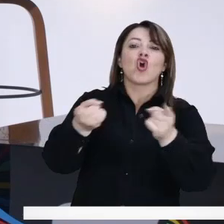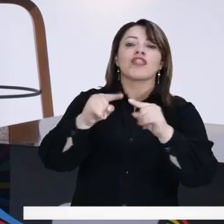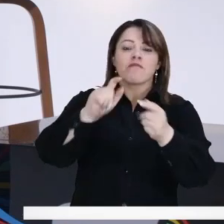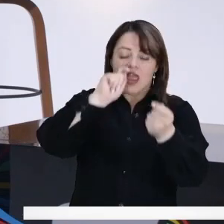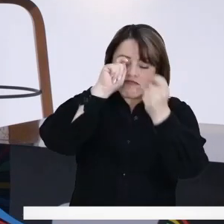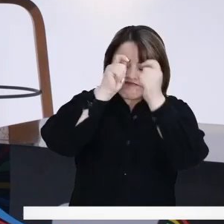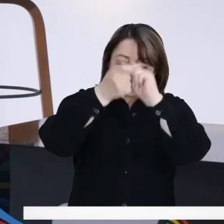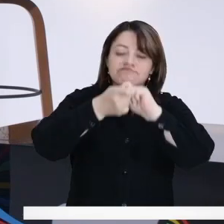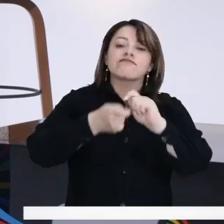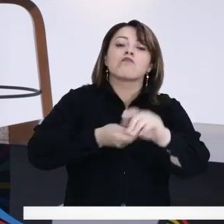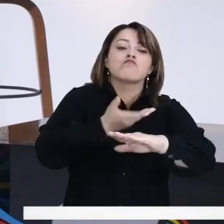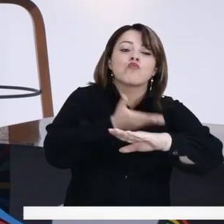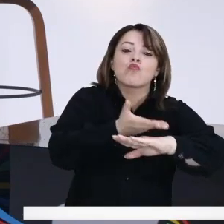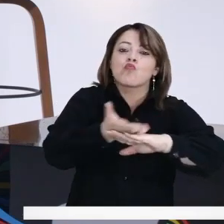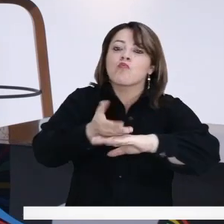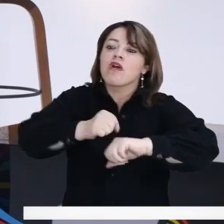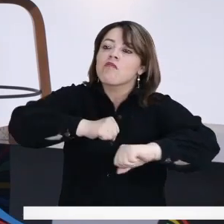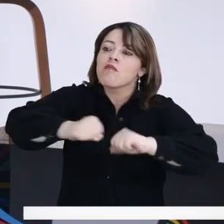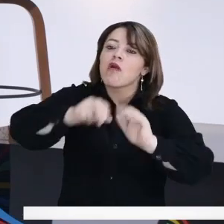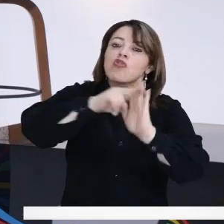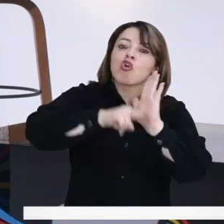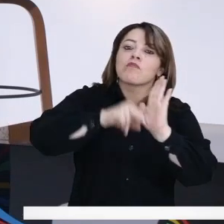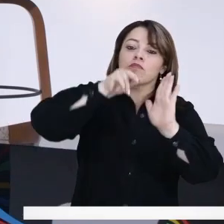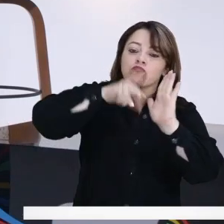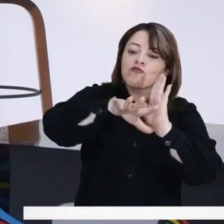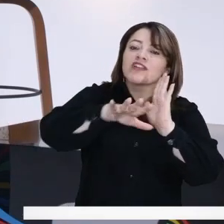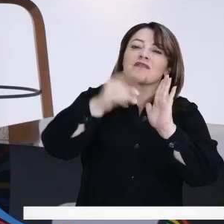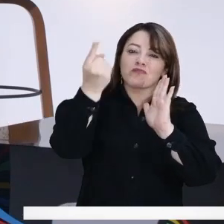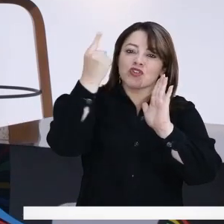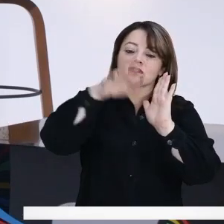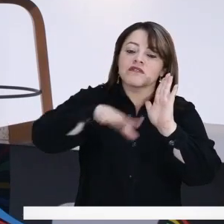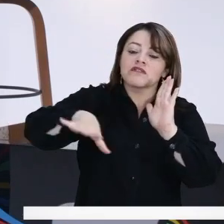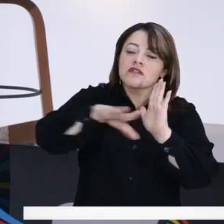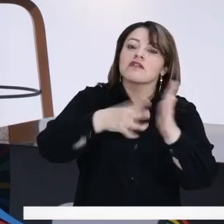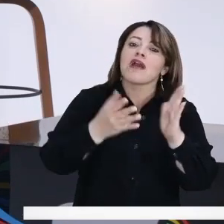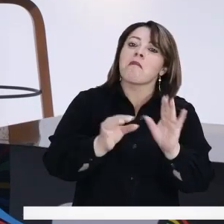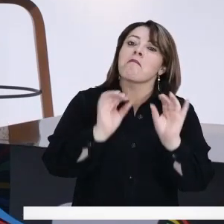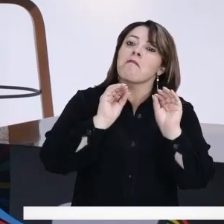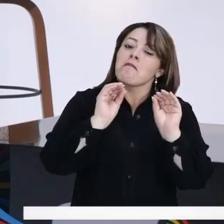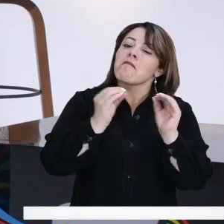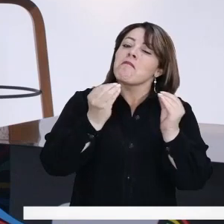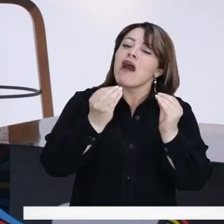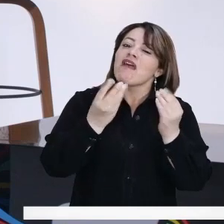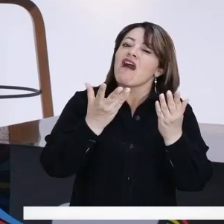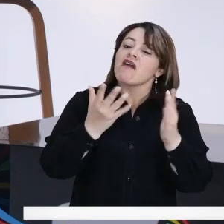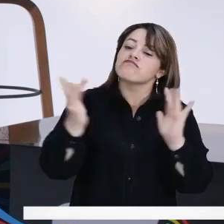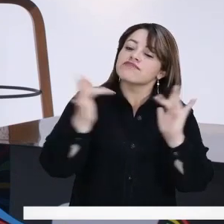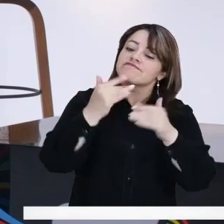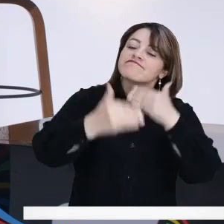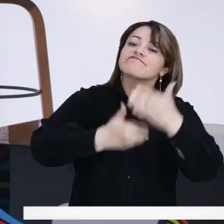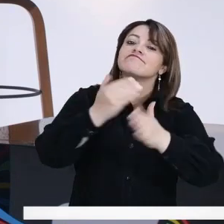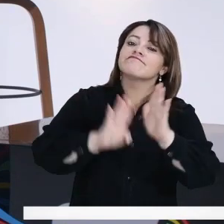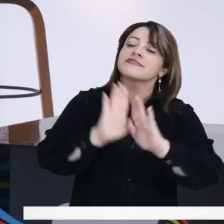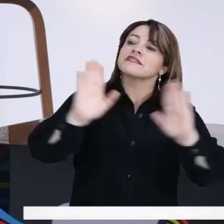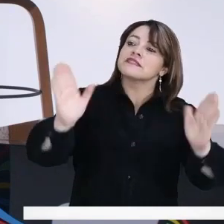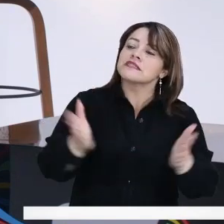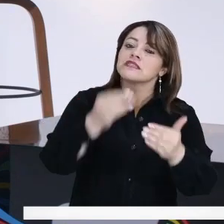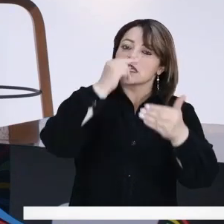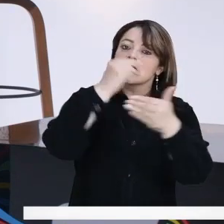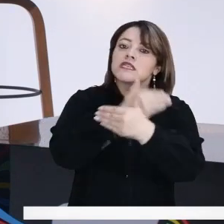elaborar propuestas de acción y de política pública para que avancemos en las